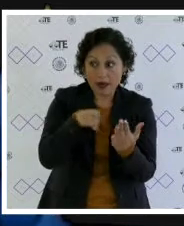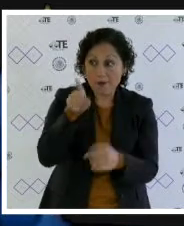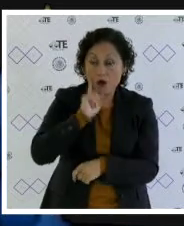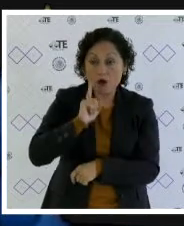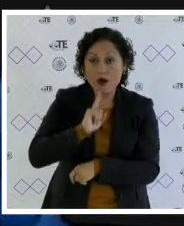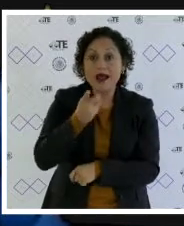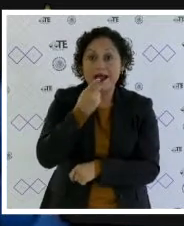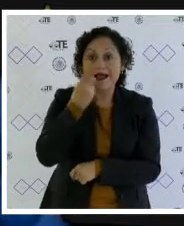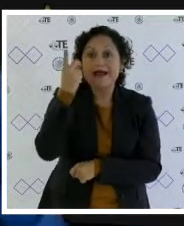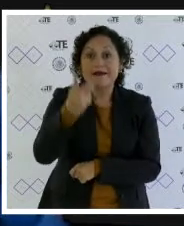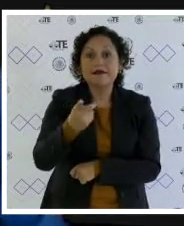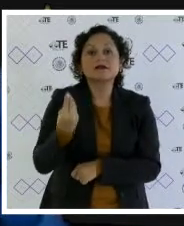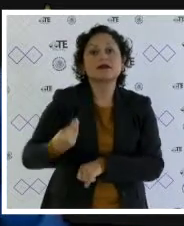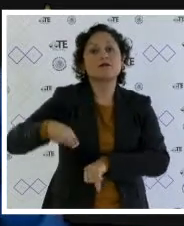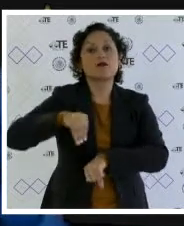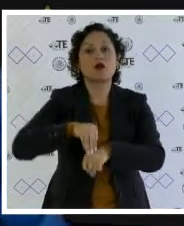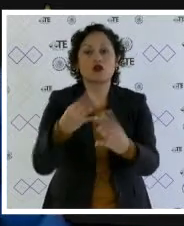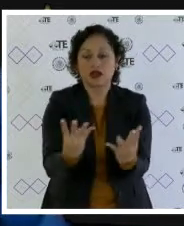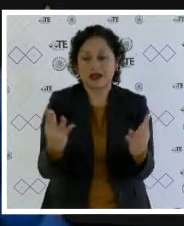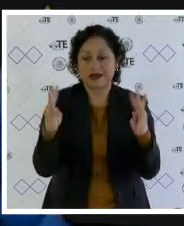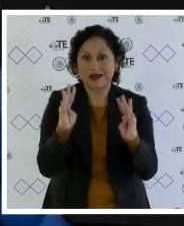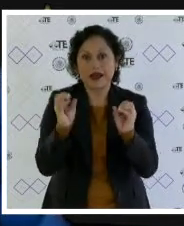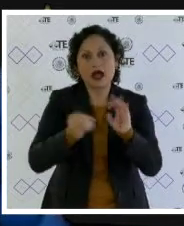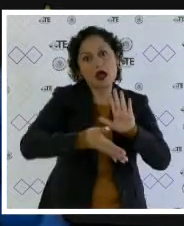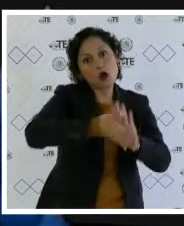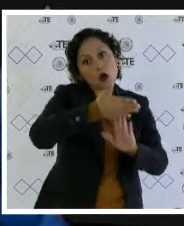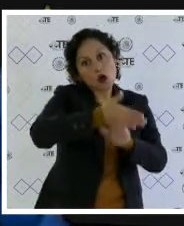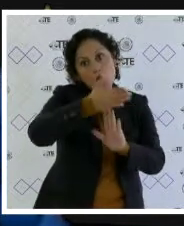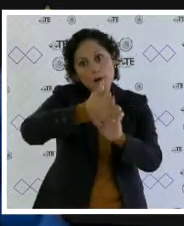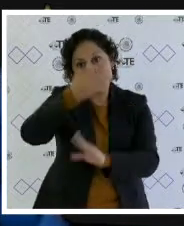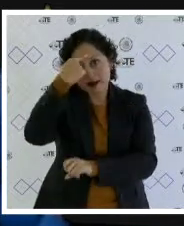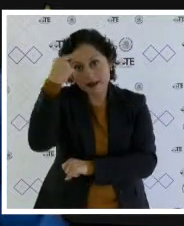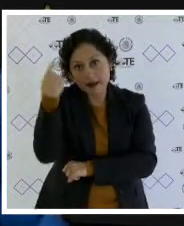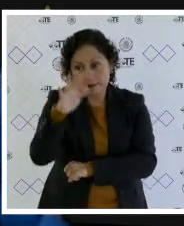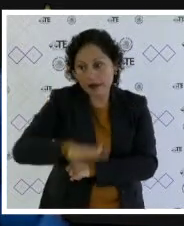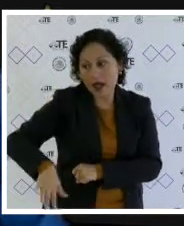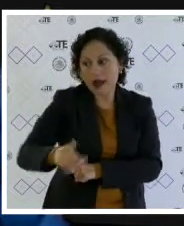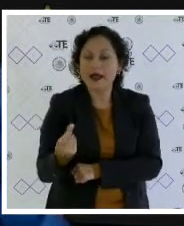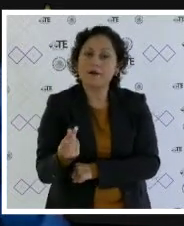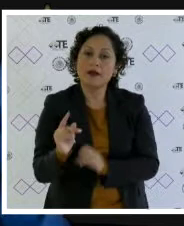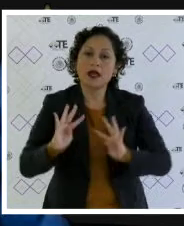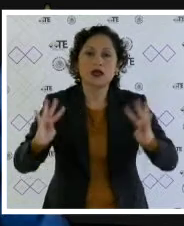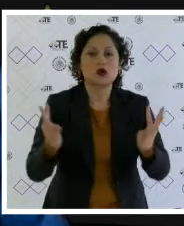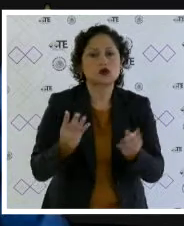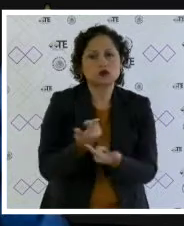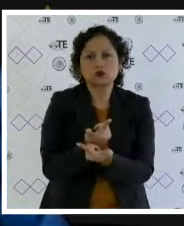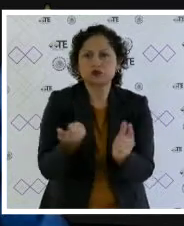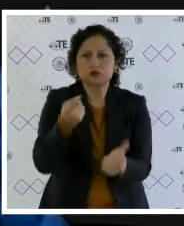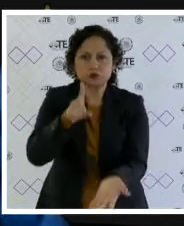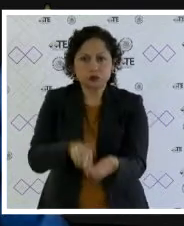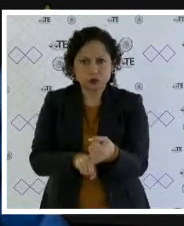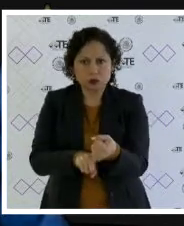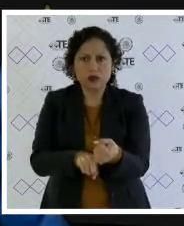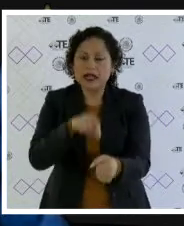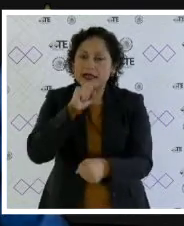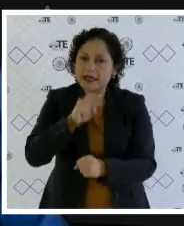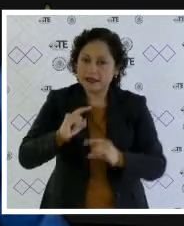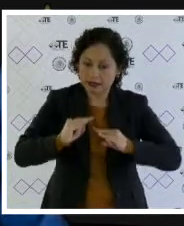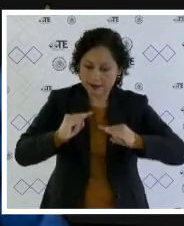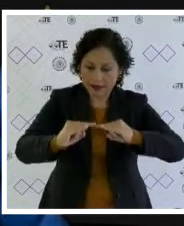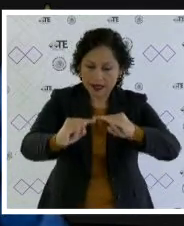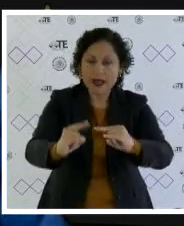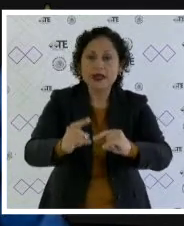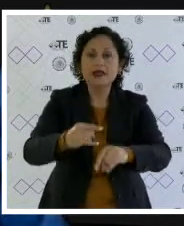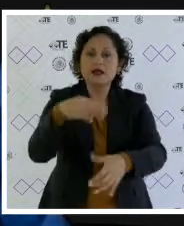instalar una reja o una barda para que los perros puedan correr libremente, así como dos planchas de concreto de dos